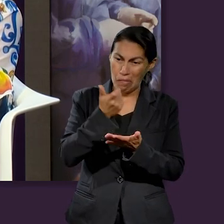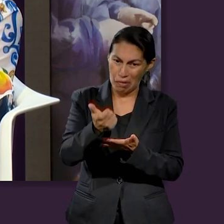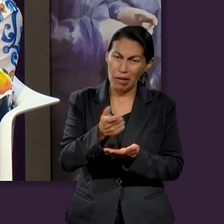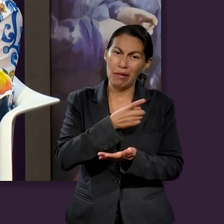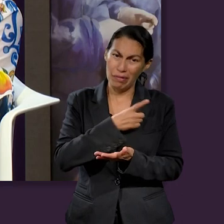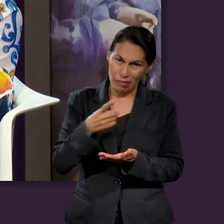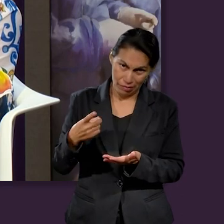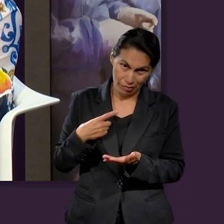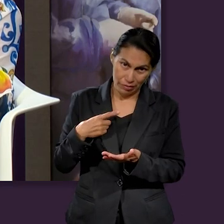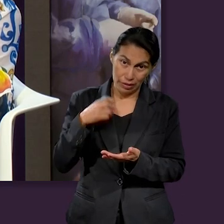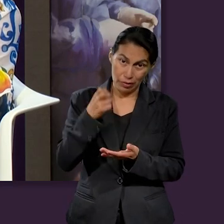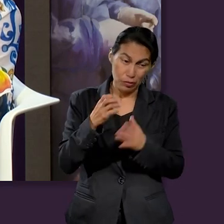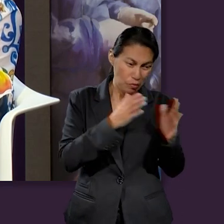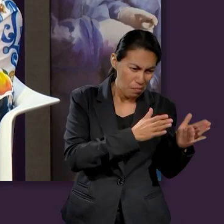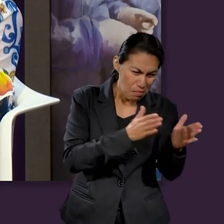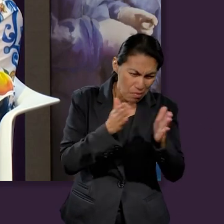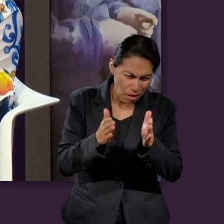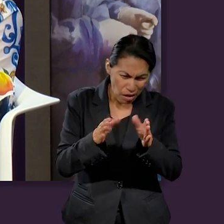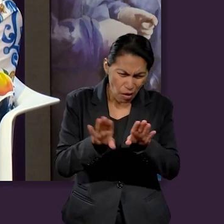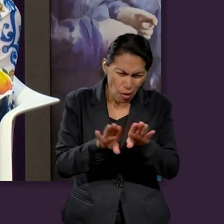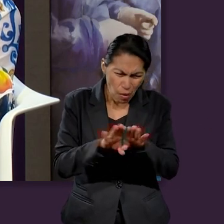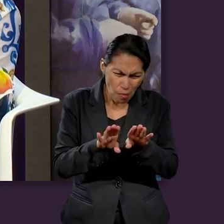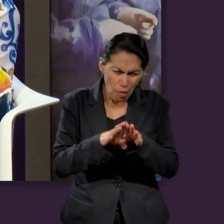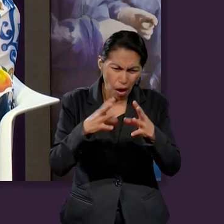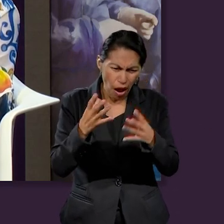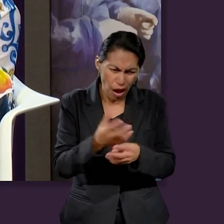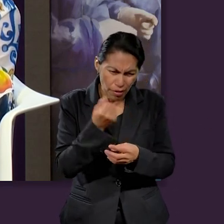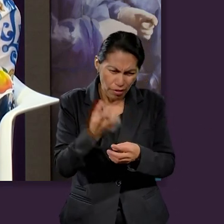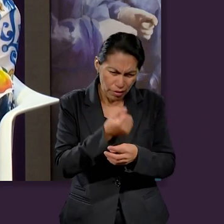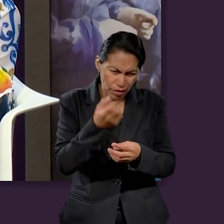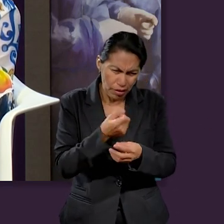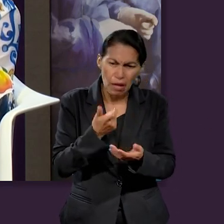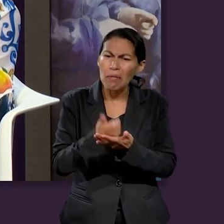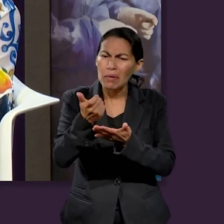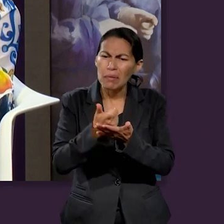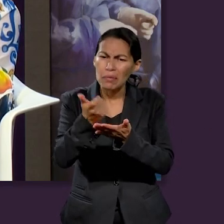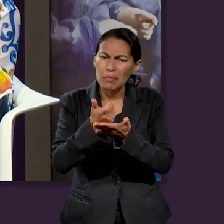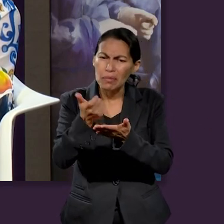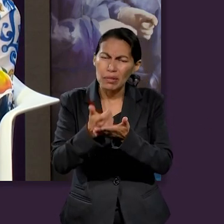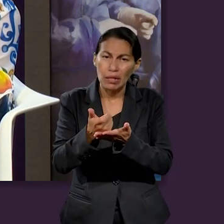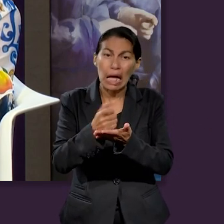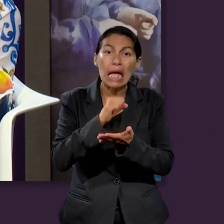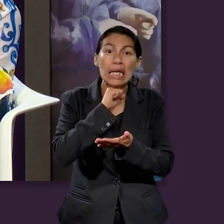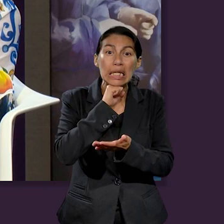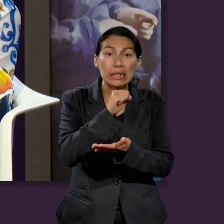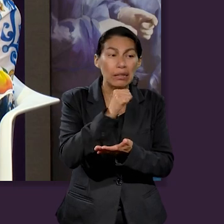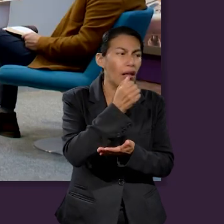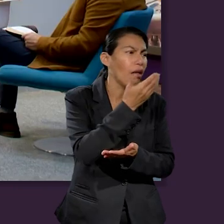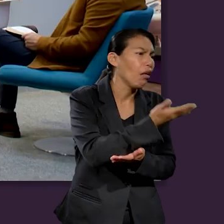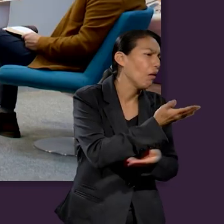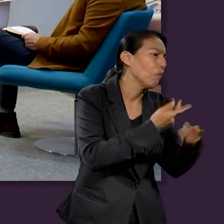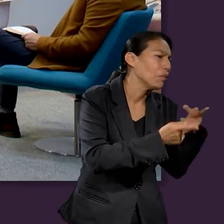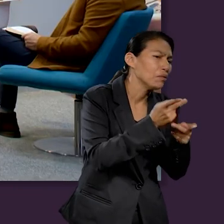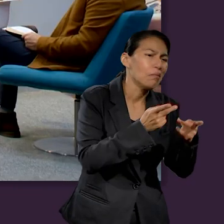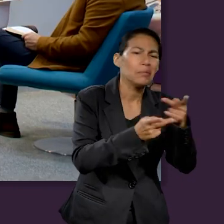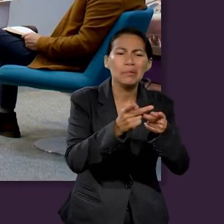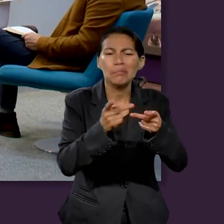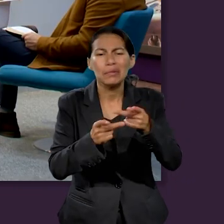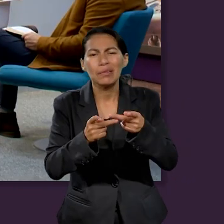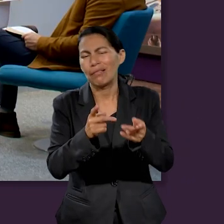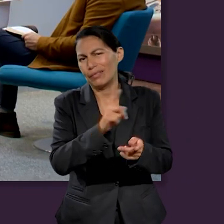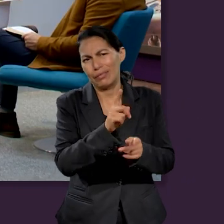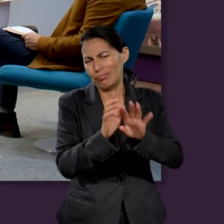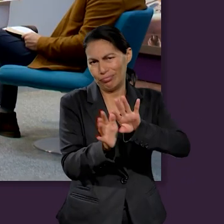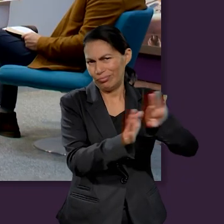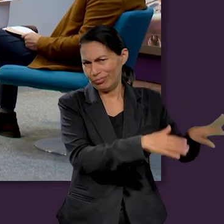ser consciente de eso y tienes que generar un plan para poder tú generar tus recursos personalmente y poder devolverlos a la